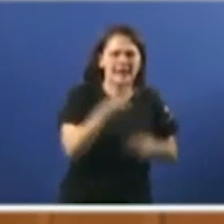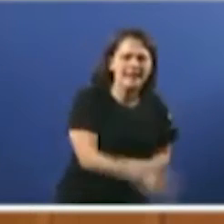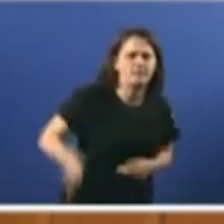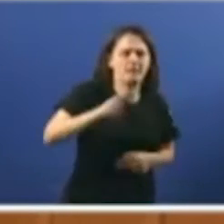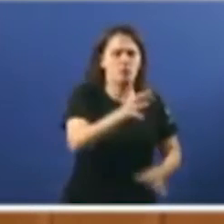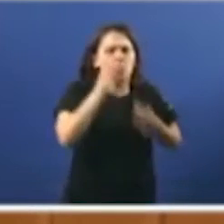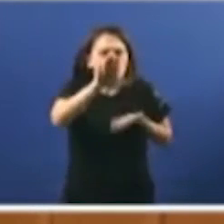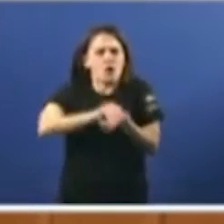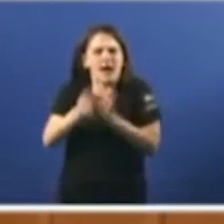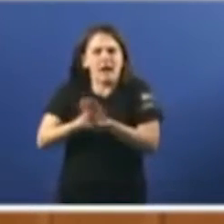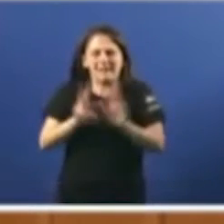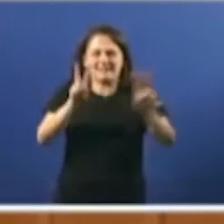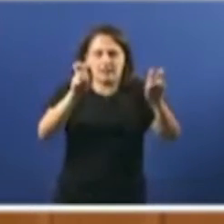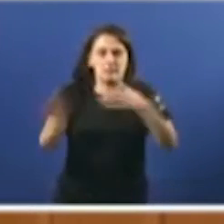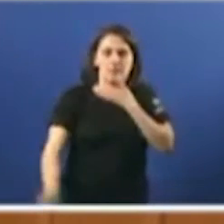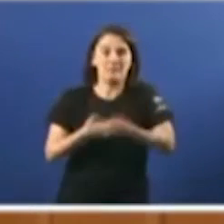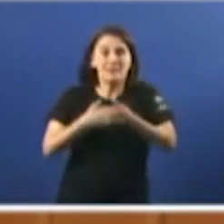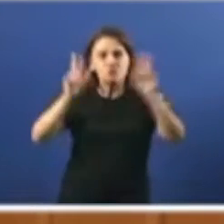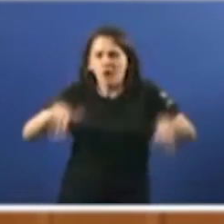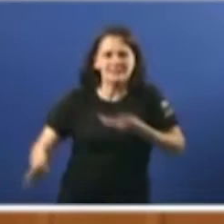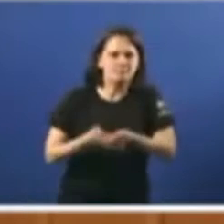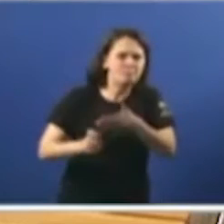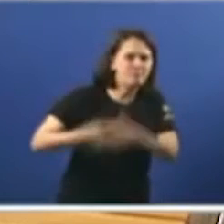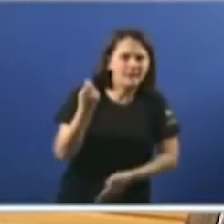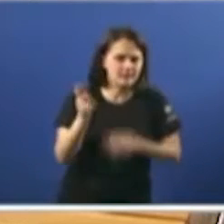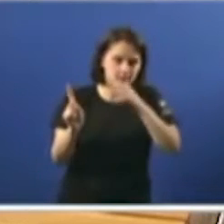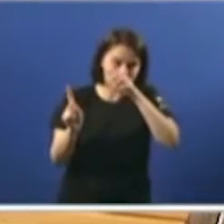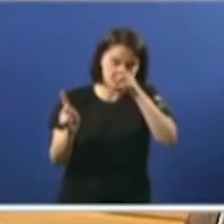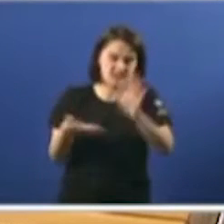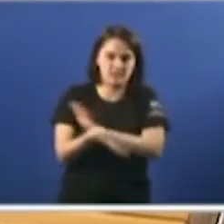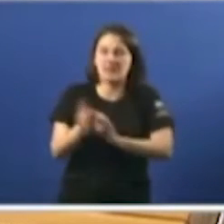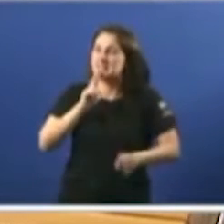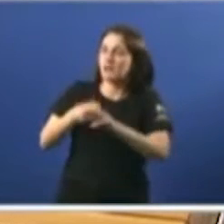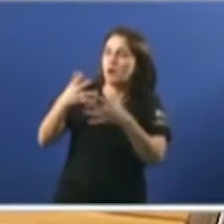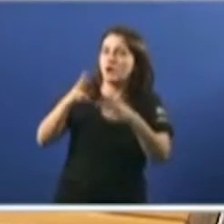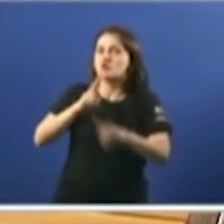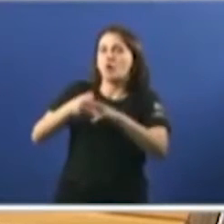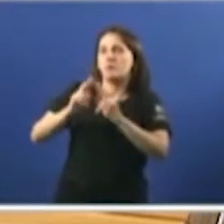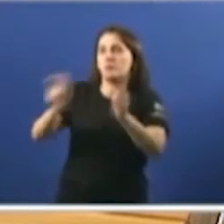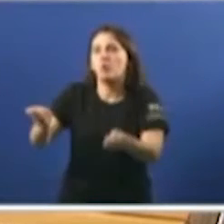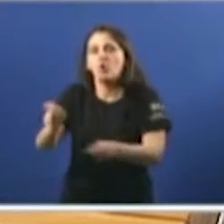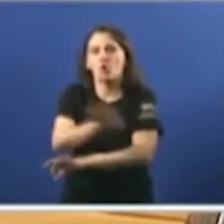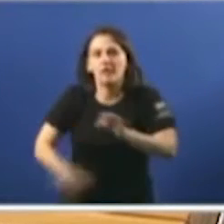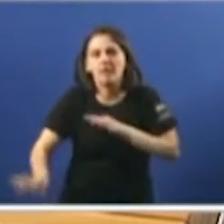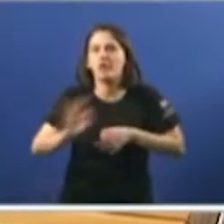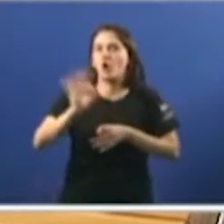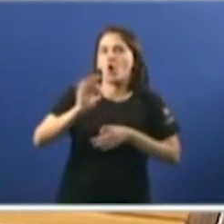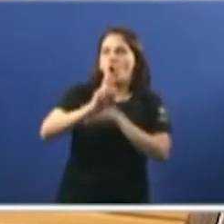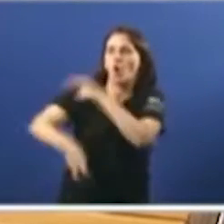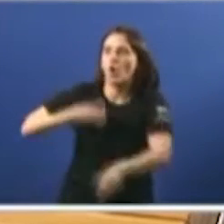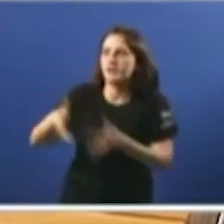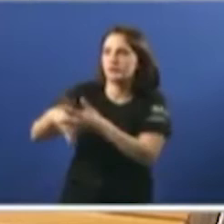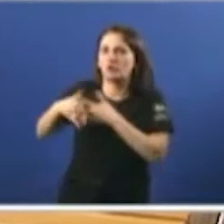referente aos peches que deixaron de ser peches de centros educativos para ser reorganizacións reestructuracións ou calquere eufemismo que